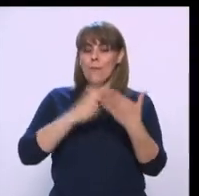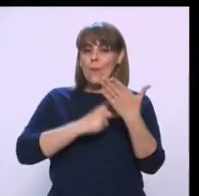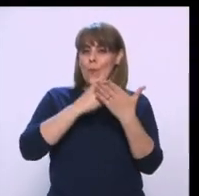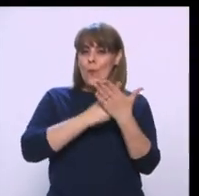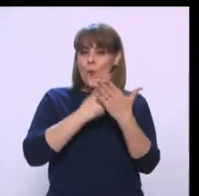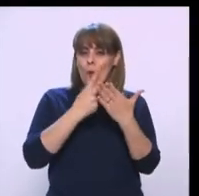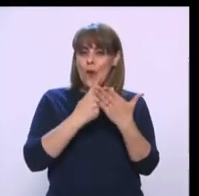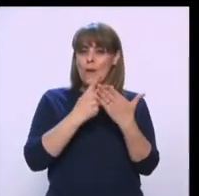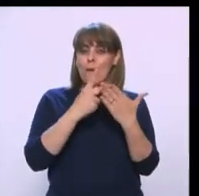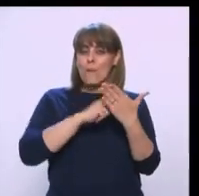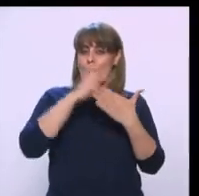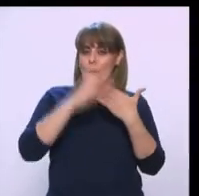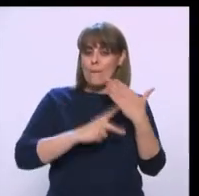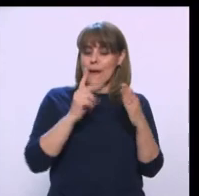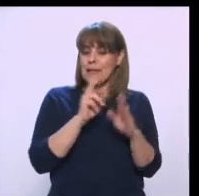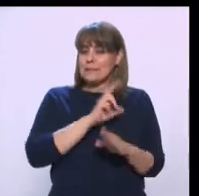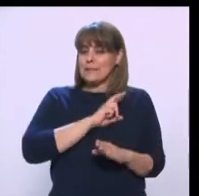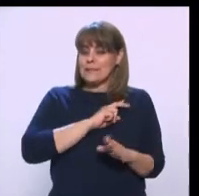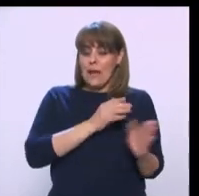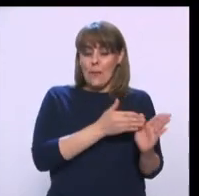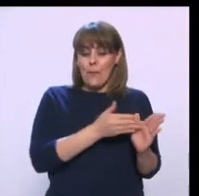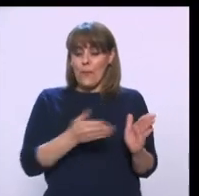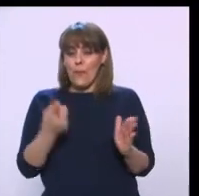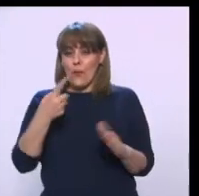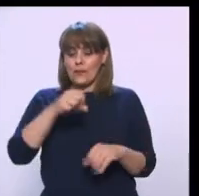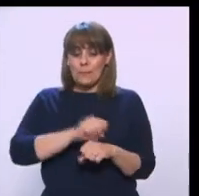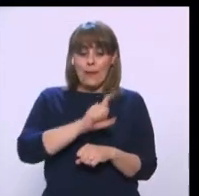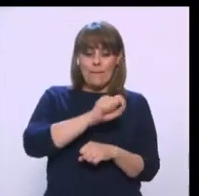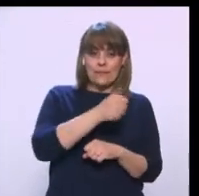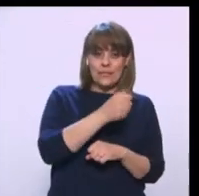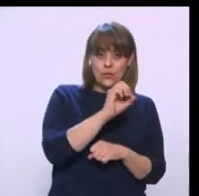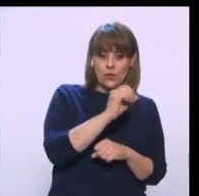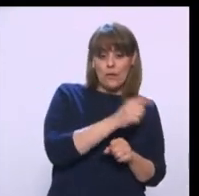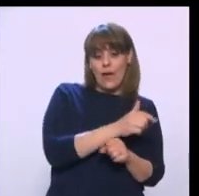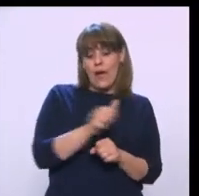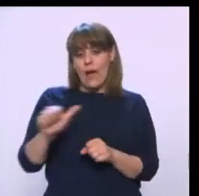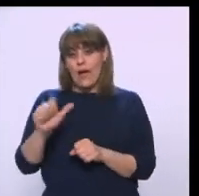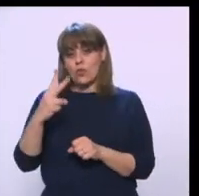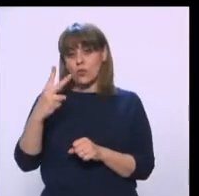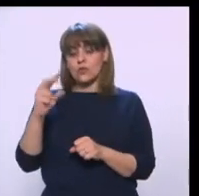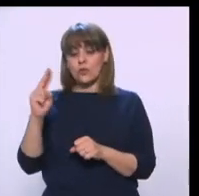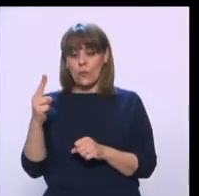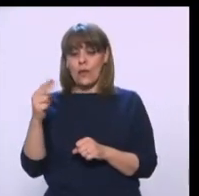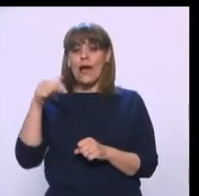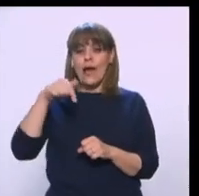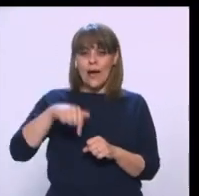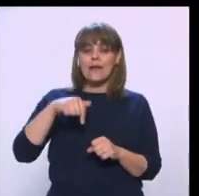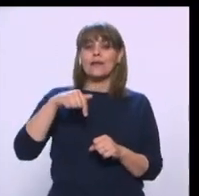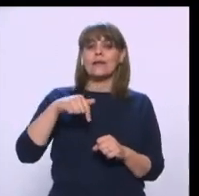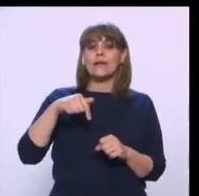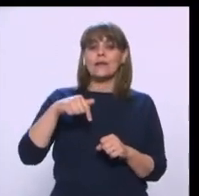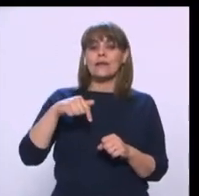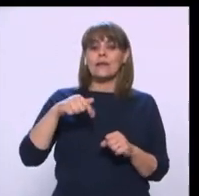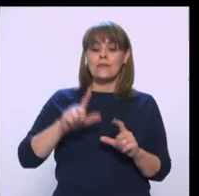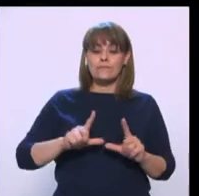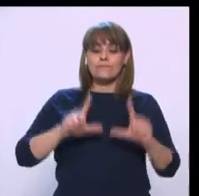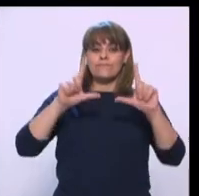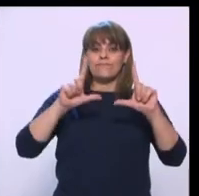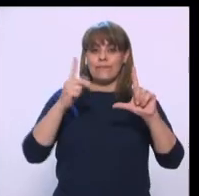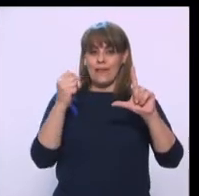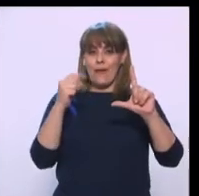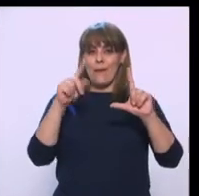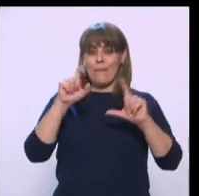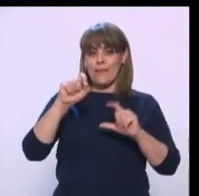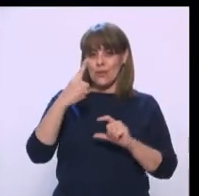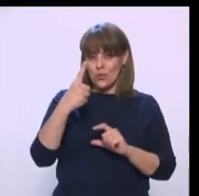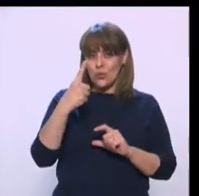especial que va a durar toda la semana, del 26 de octubre al 2 de noviembre, aquí en la pantalla del 21 podrá ver talleres,